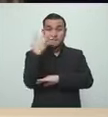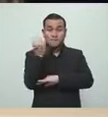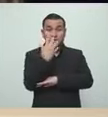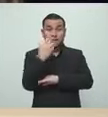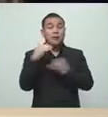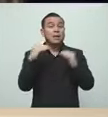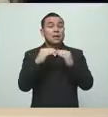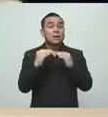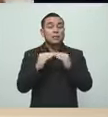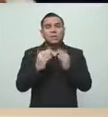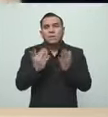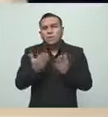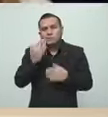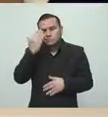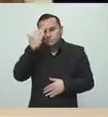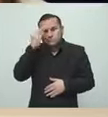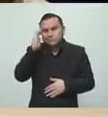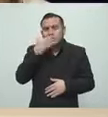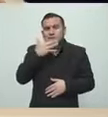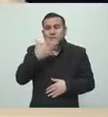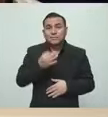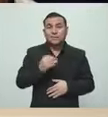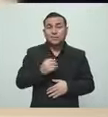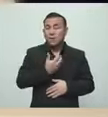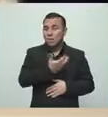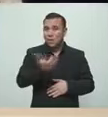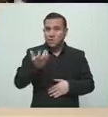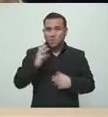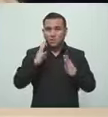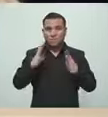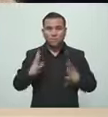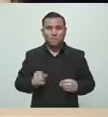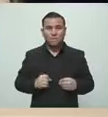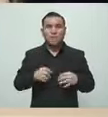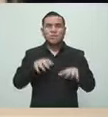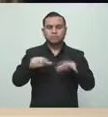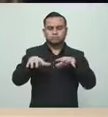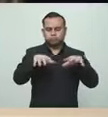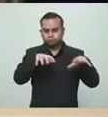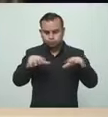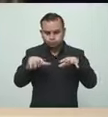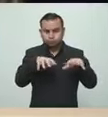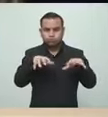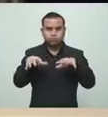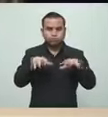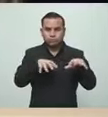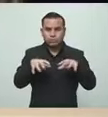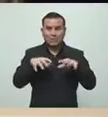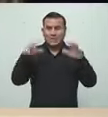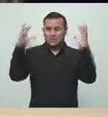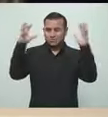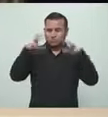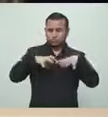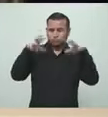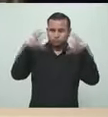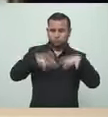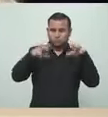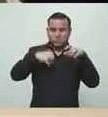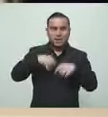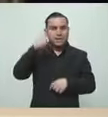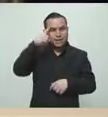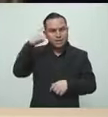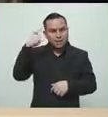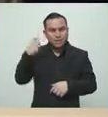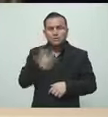en su momento, pero en todas las demás administraciones hemos tenido terremotos, hemos tenido lluvias, recuerdo Mitch,